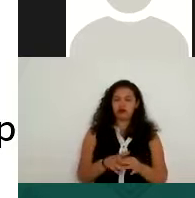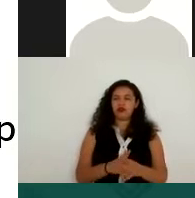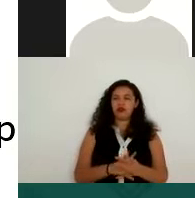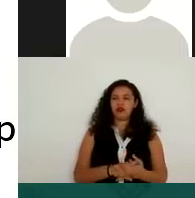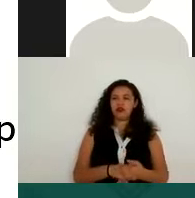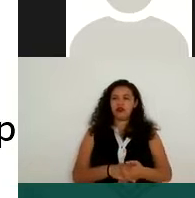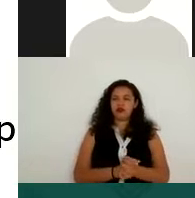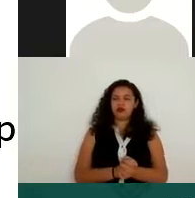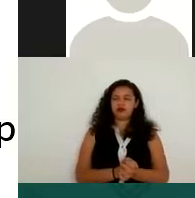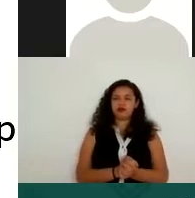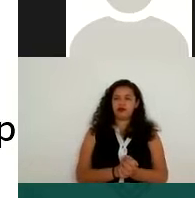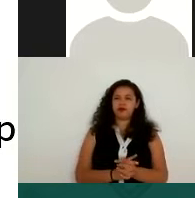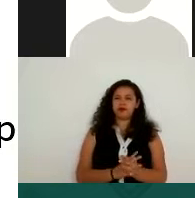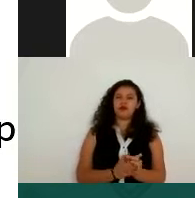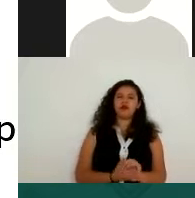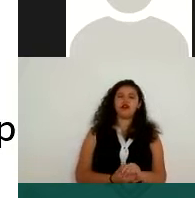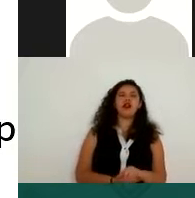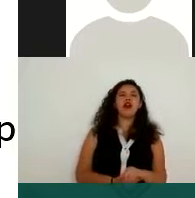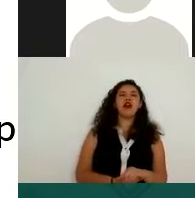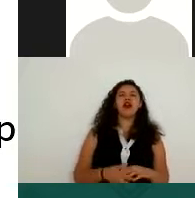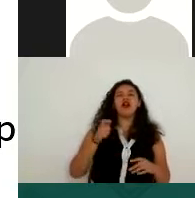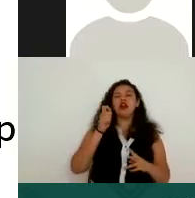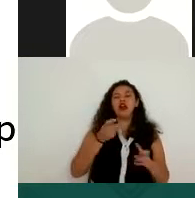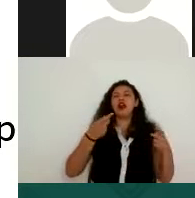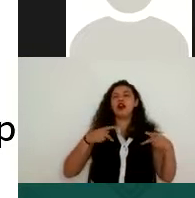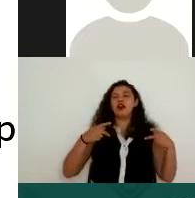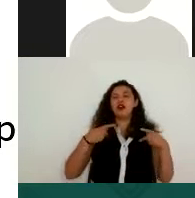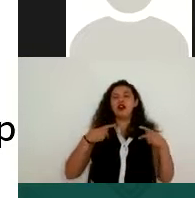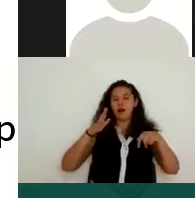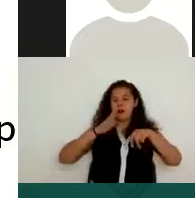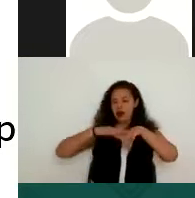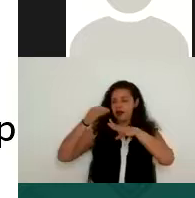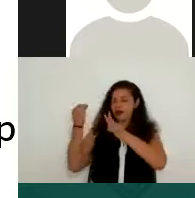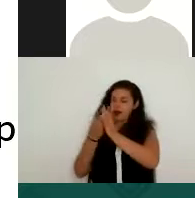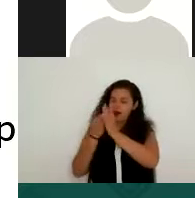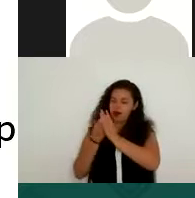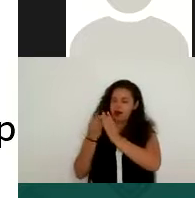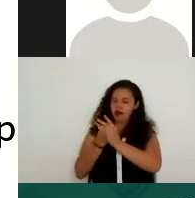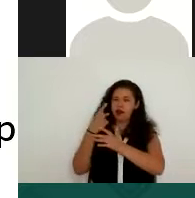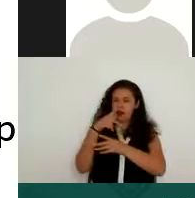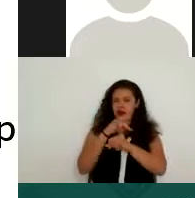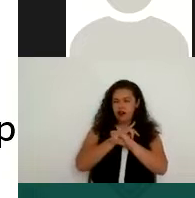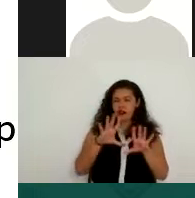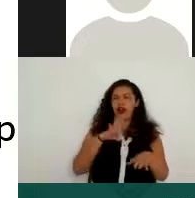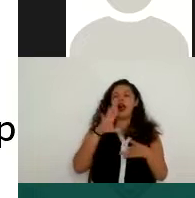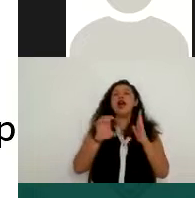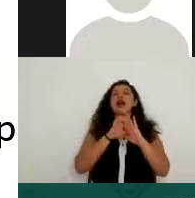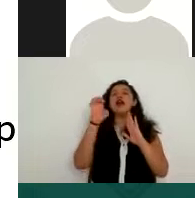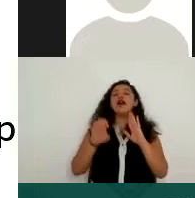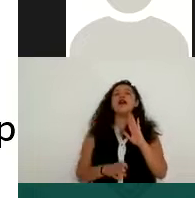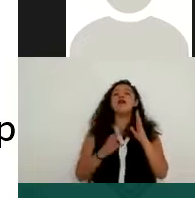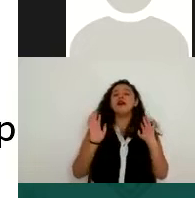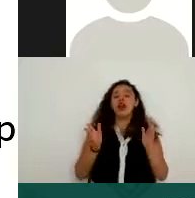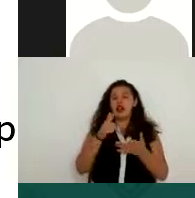esfera más íntima de la persona. Como ustedes nos referían en el ejemplo, pues ya hay lugares, instituciones, que ya toman estos